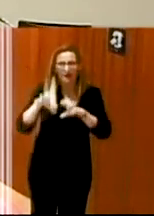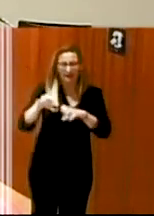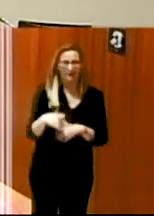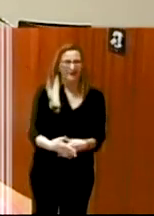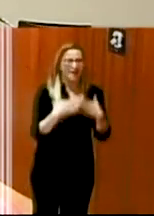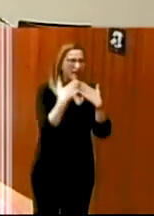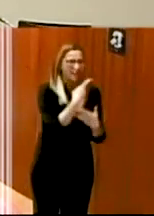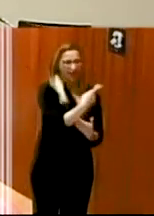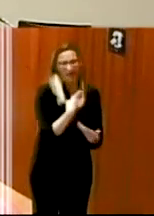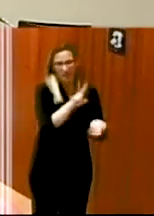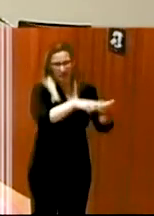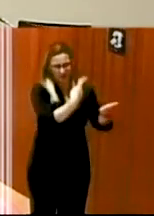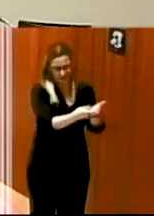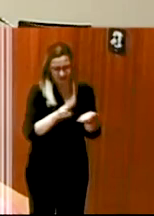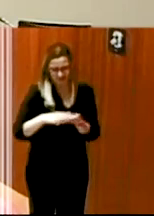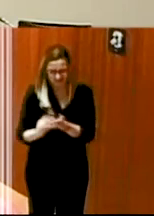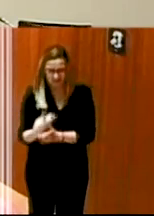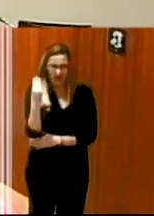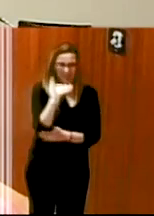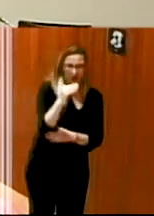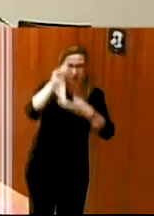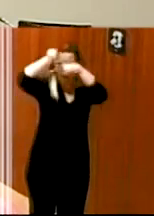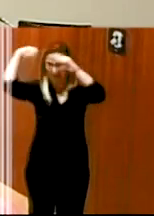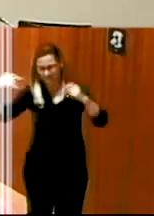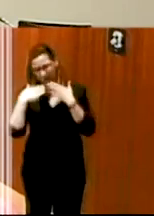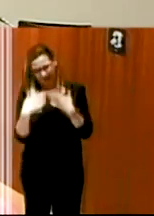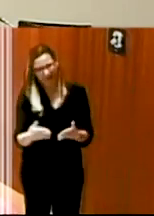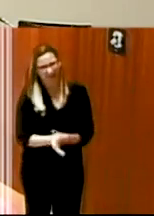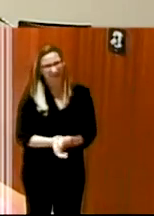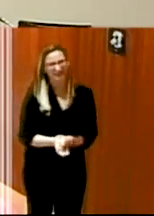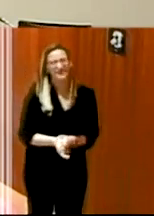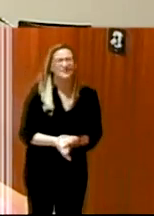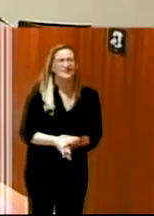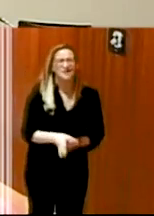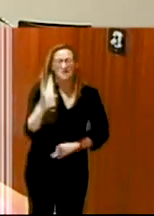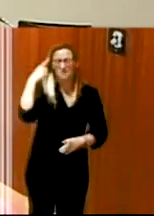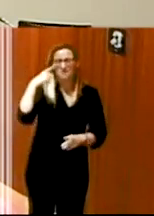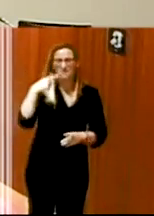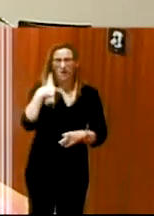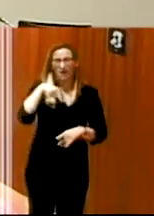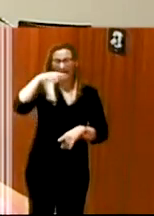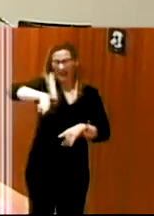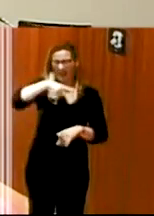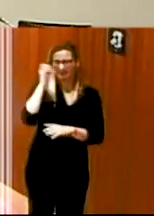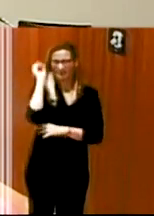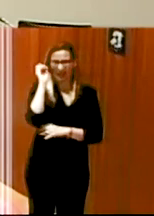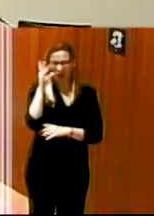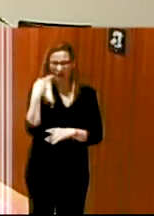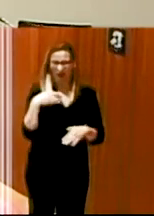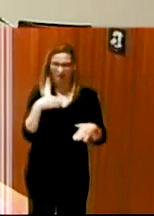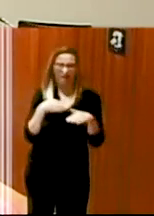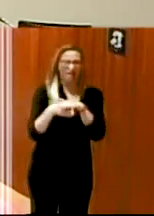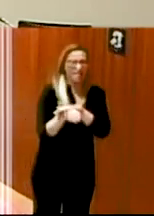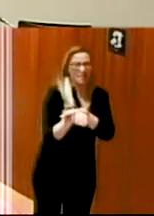intérpretes de lengua de Sinochus y Paola por estar aquí haciendo accesible también este evento a vosotros